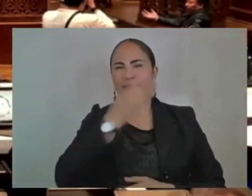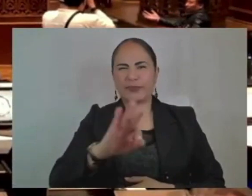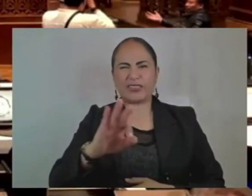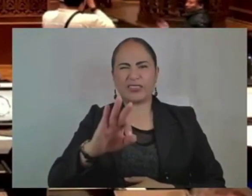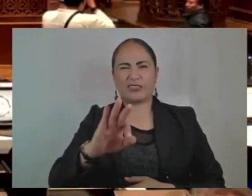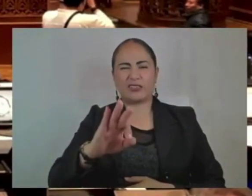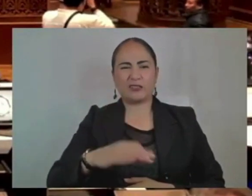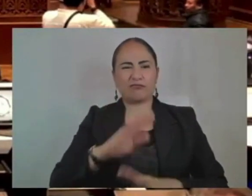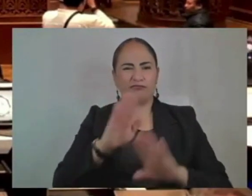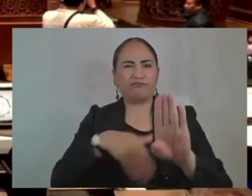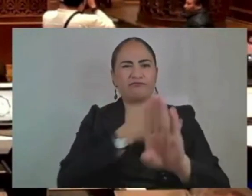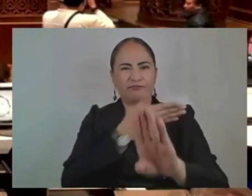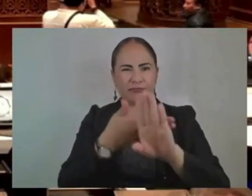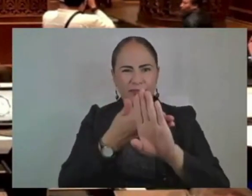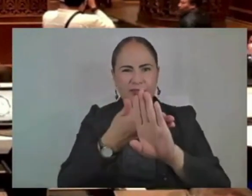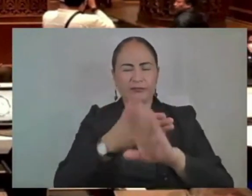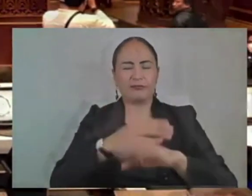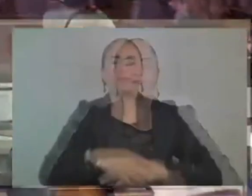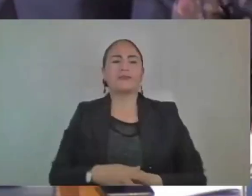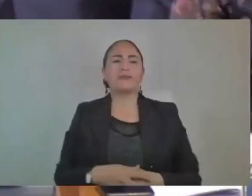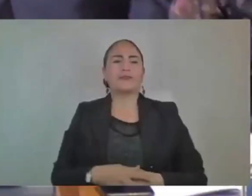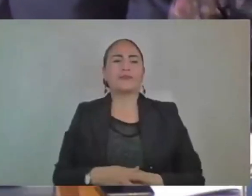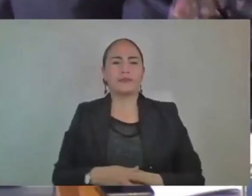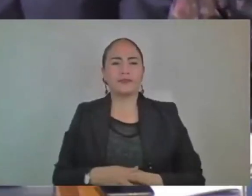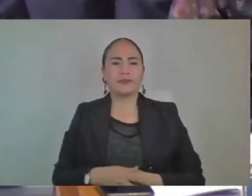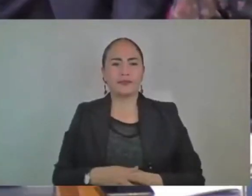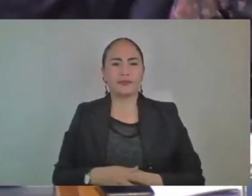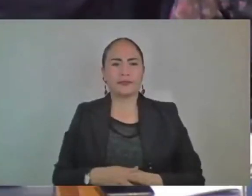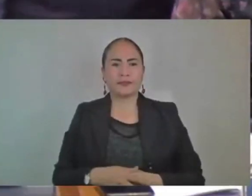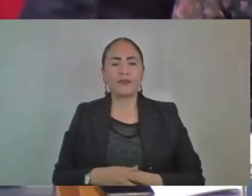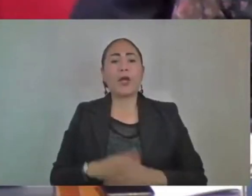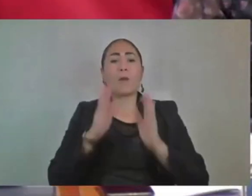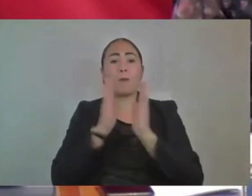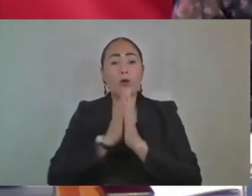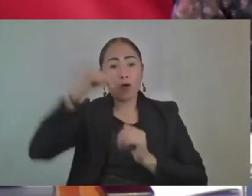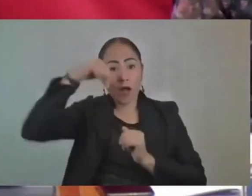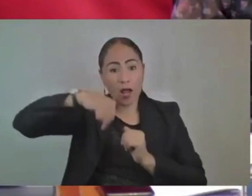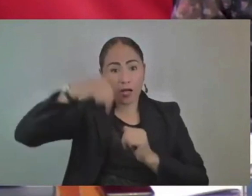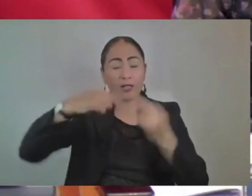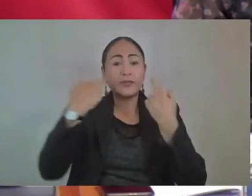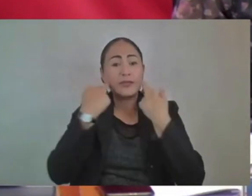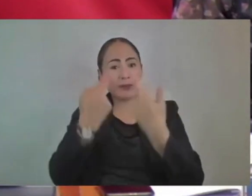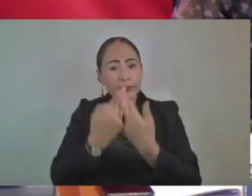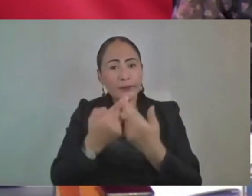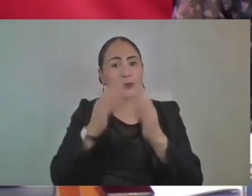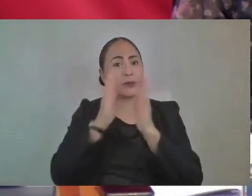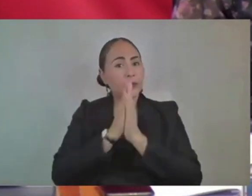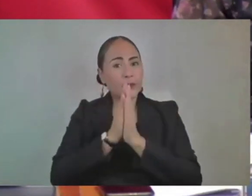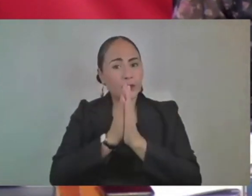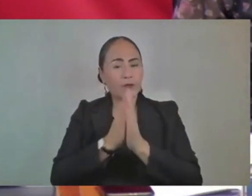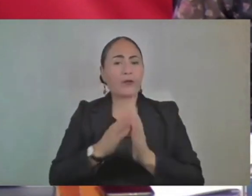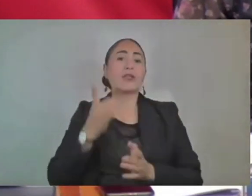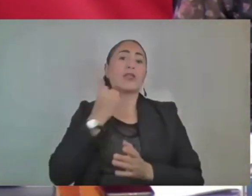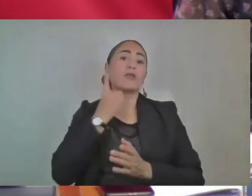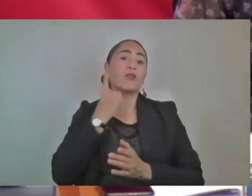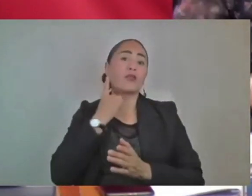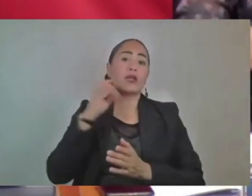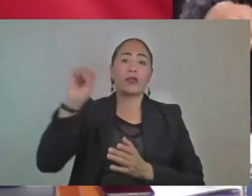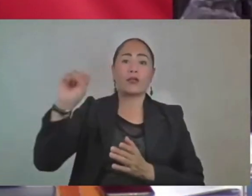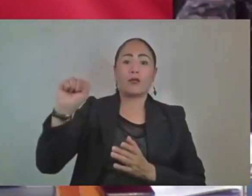Agradezco respeto en la sesión, diputado Santos le pido